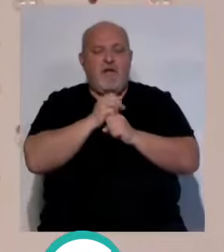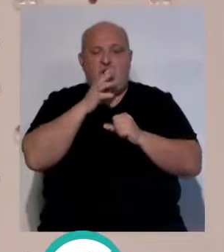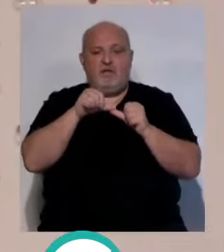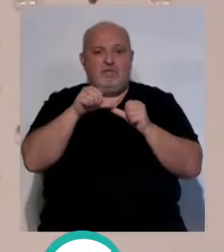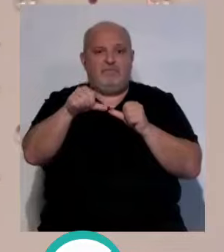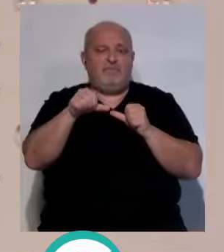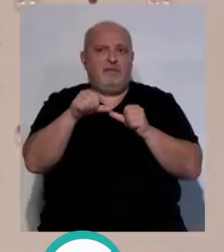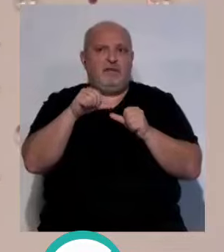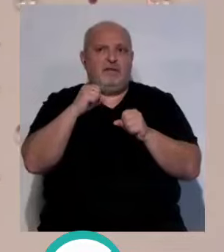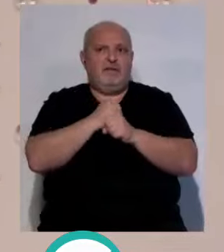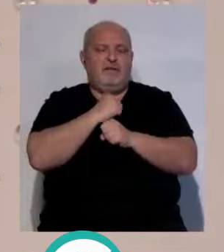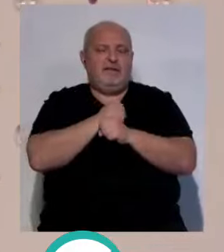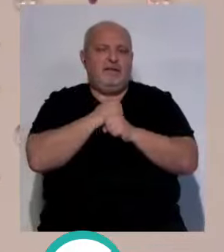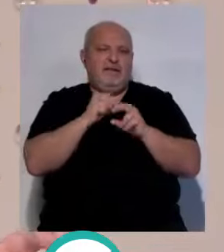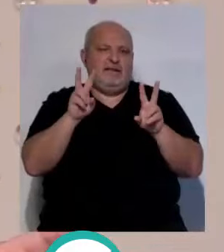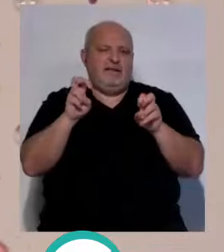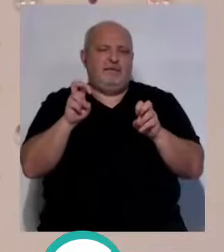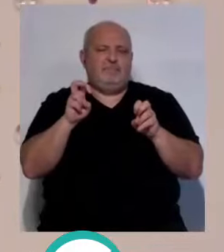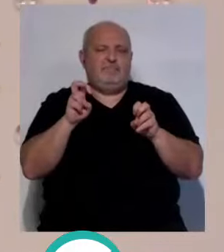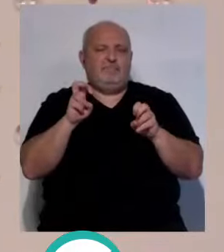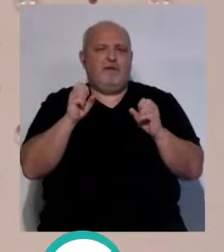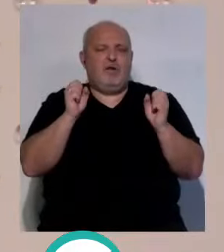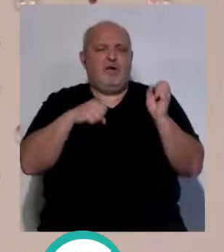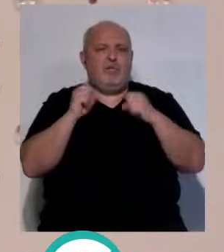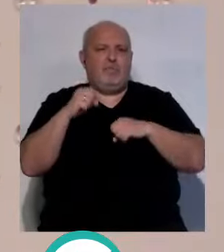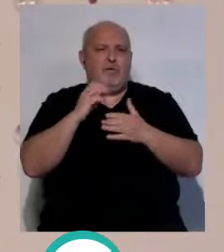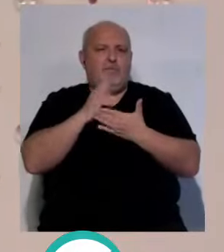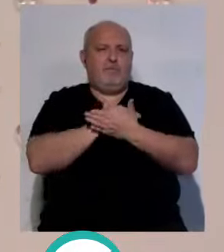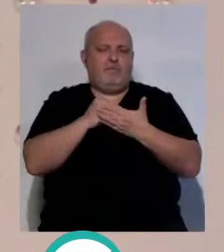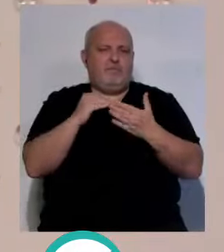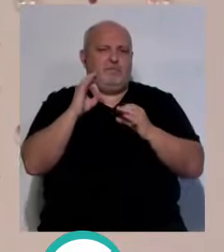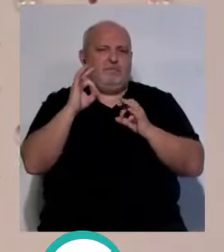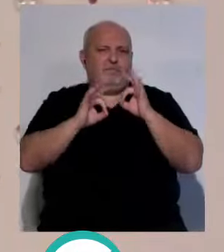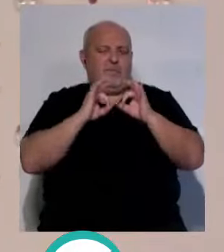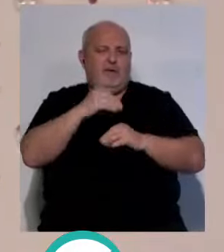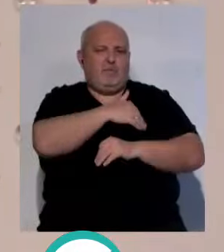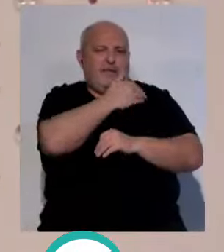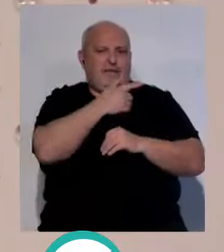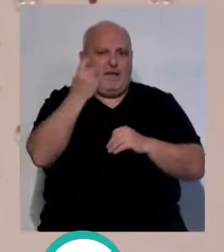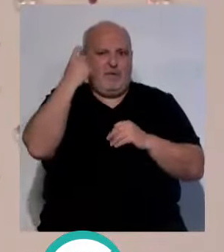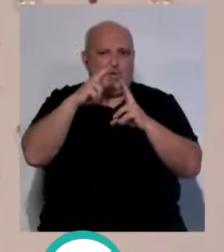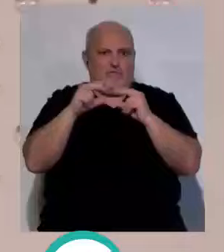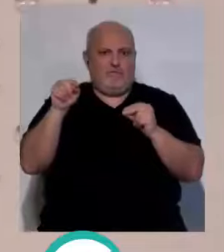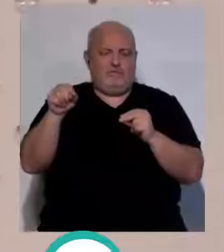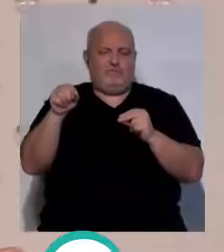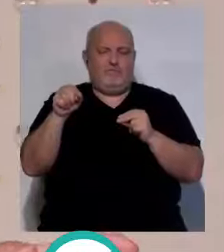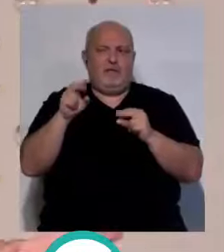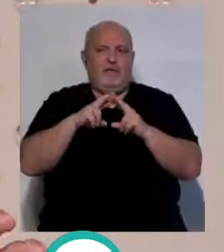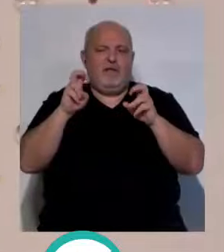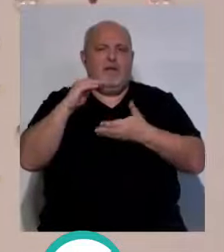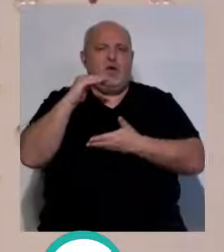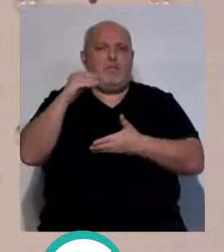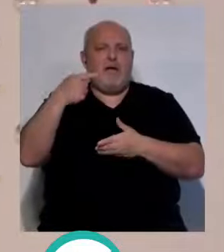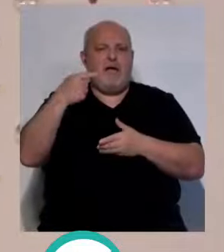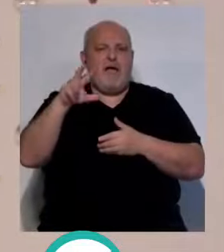estamos trabajando en unas competiciones que han organizado los propios estudiantes, que han llamado ellos la Copa